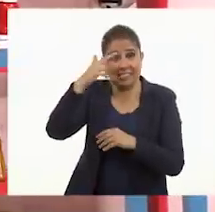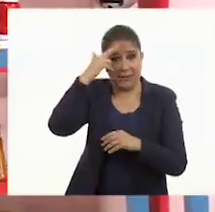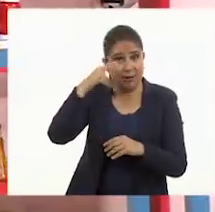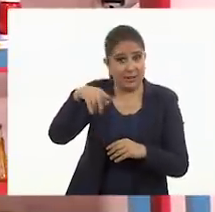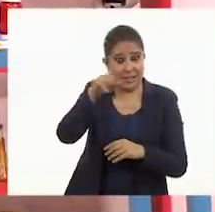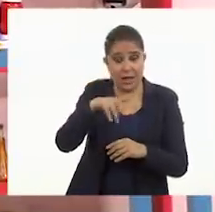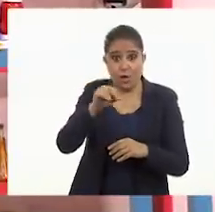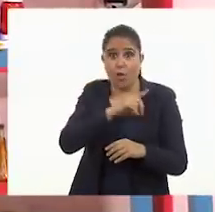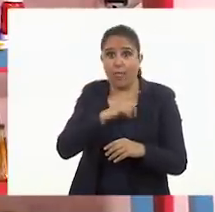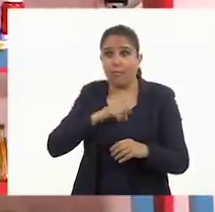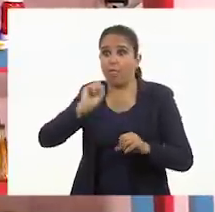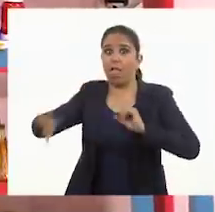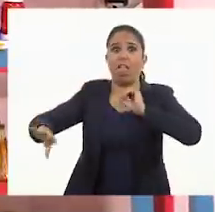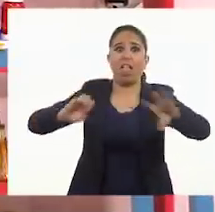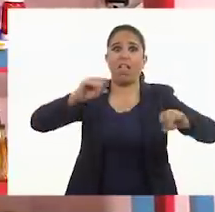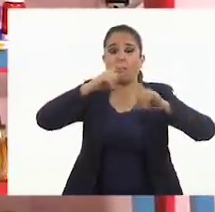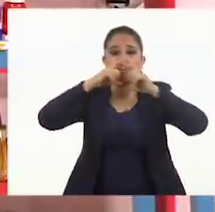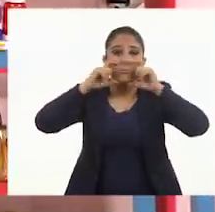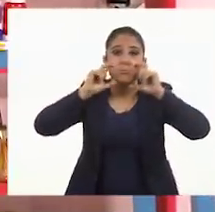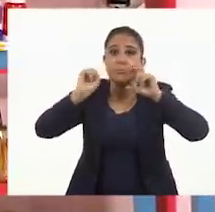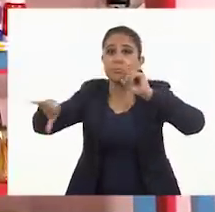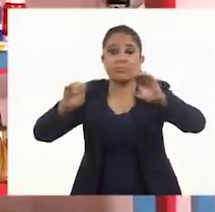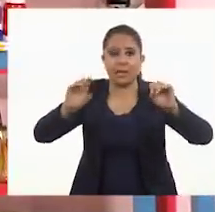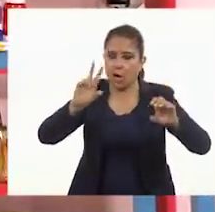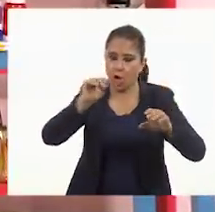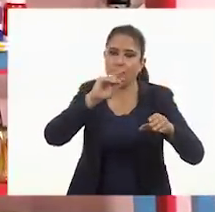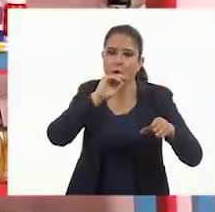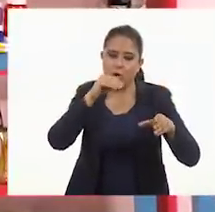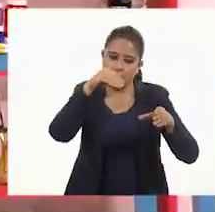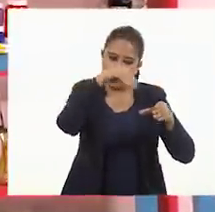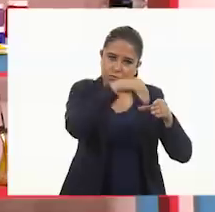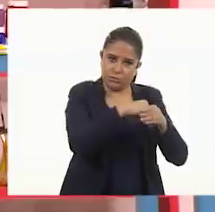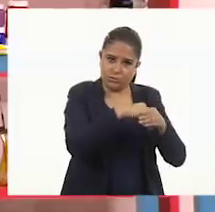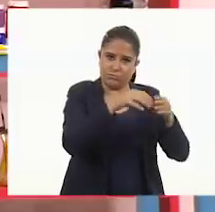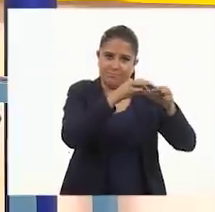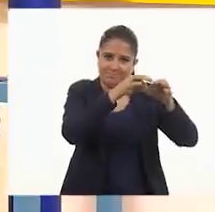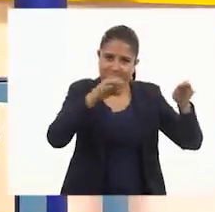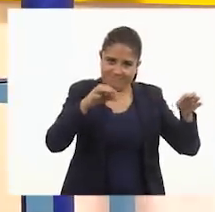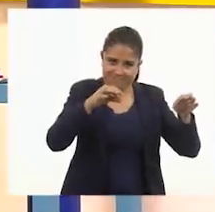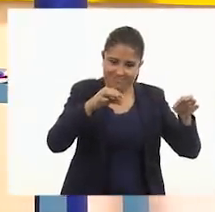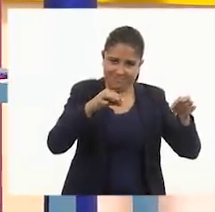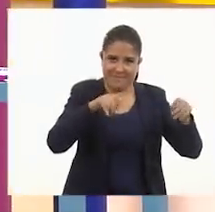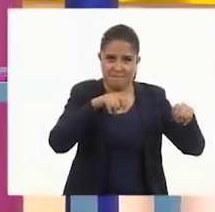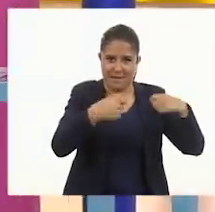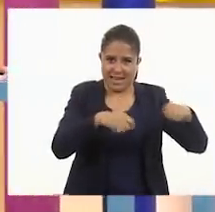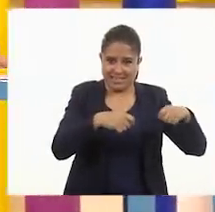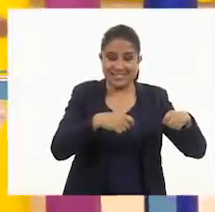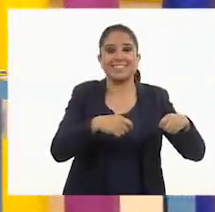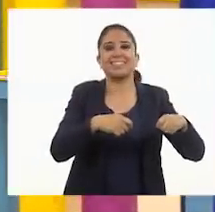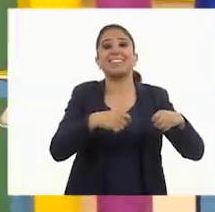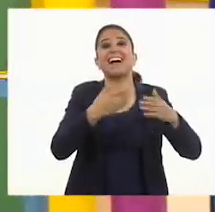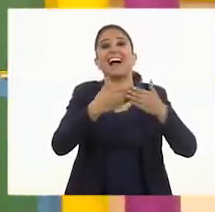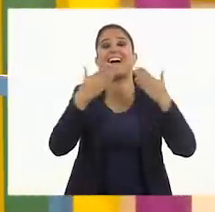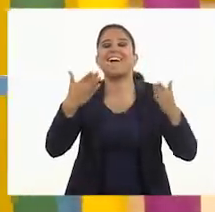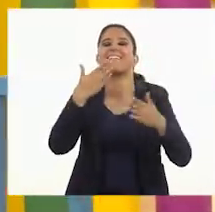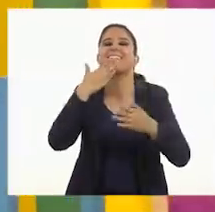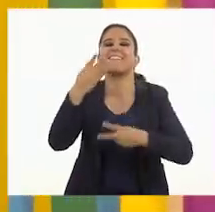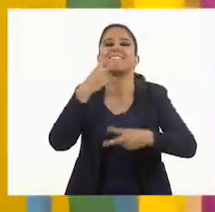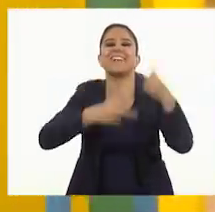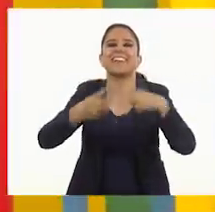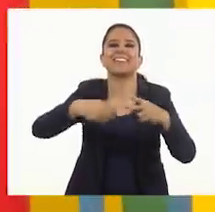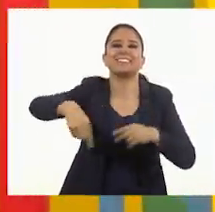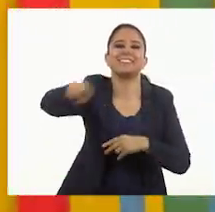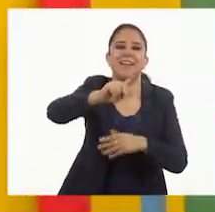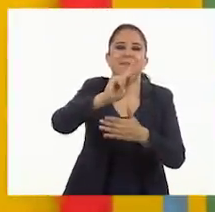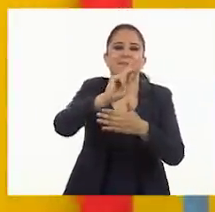nunca se debe quedar botado por ahí, siempre es mejor ponerlo en una bolsita de plástico. Ahora sí, bienvenidas y bienvenidos